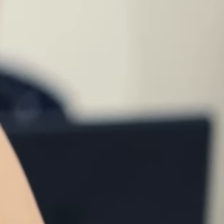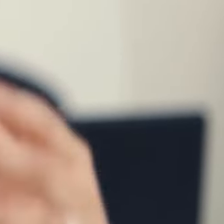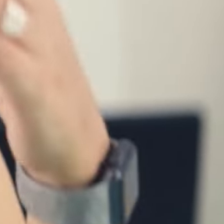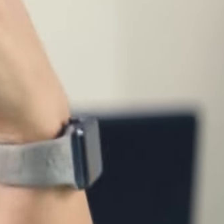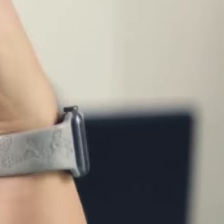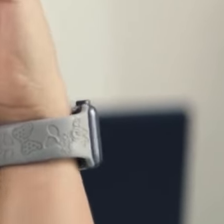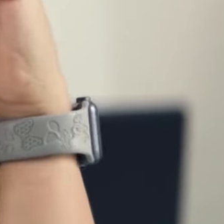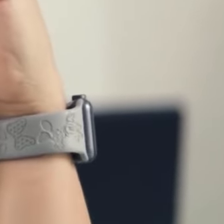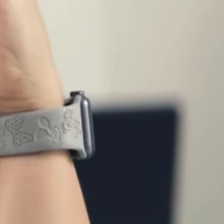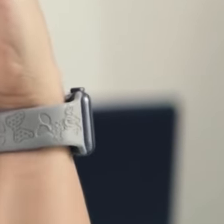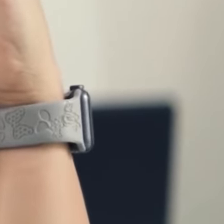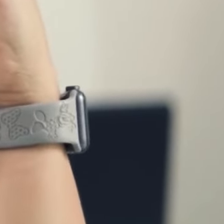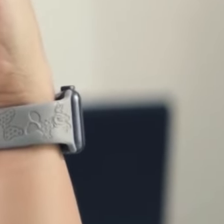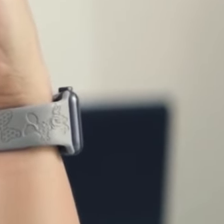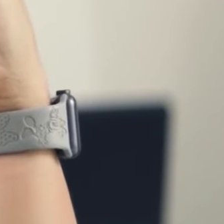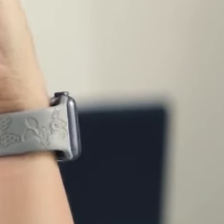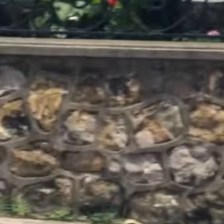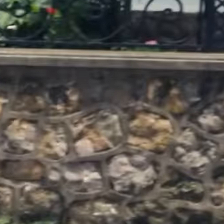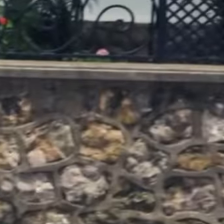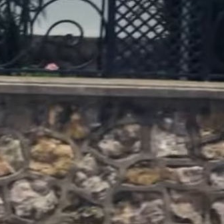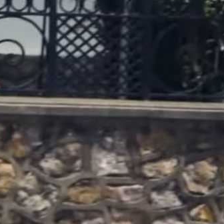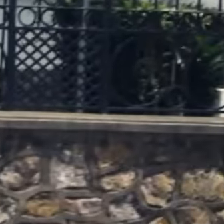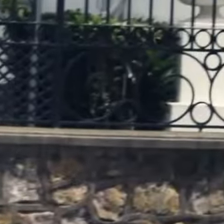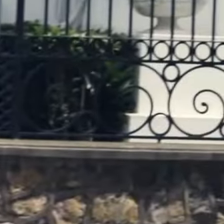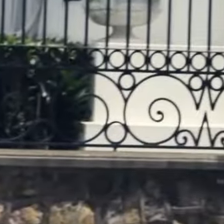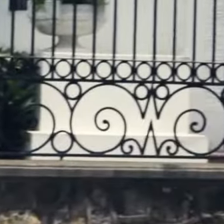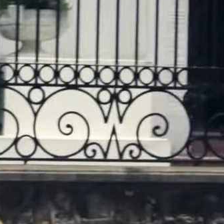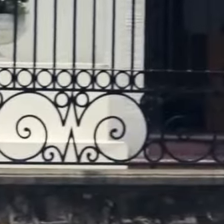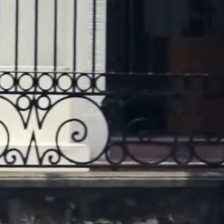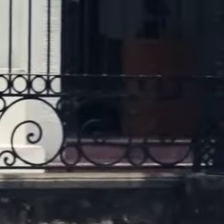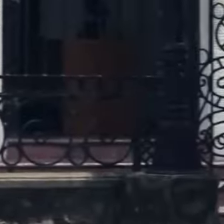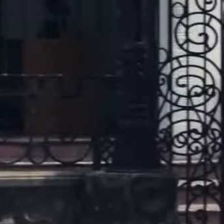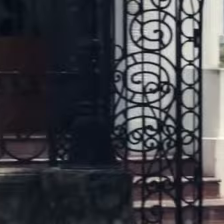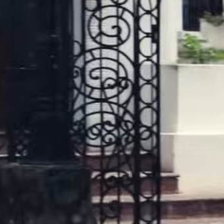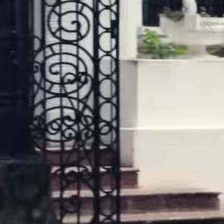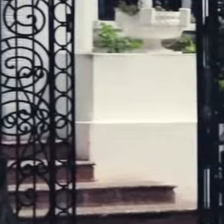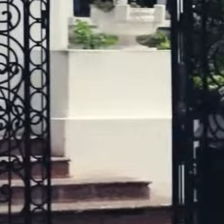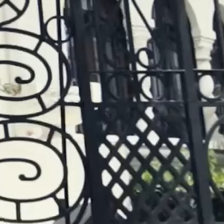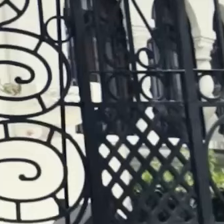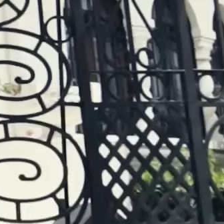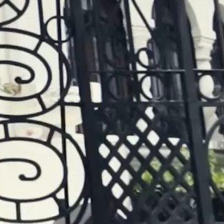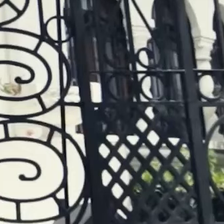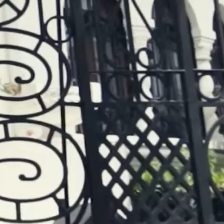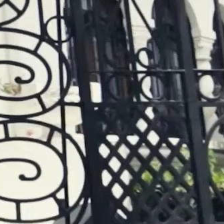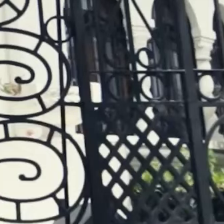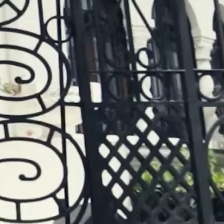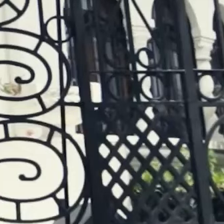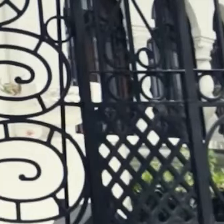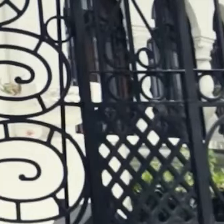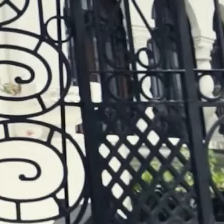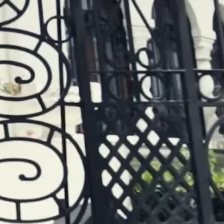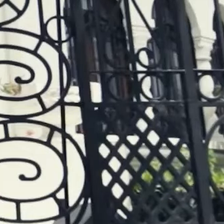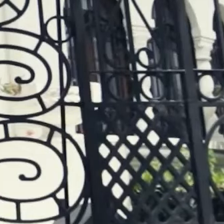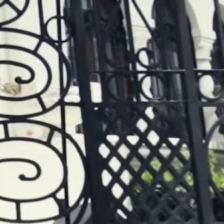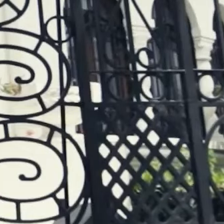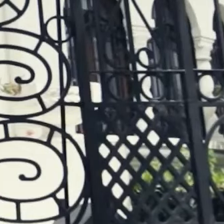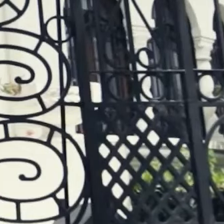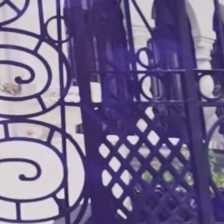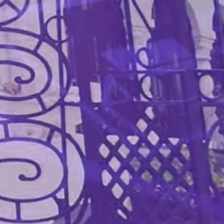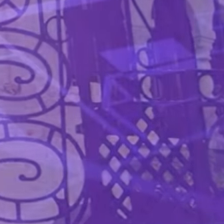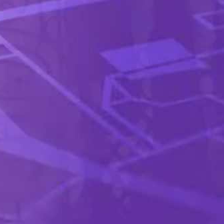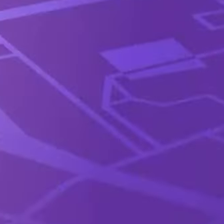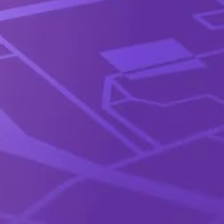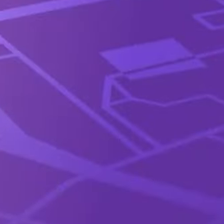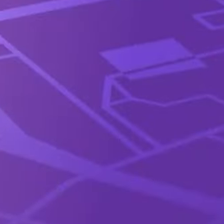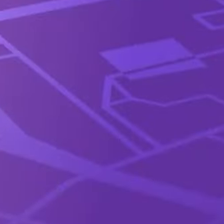¿Por qué me escribe esto? Existen puntos violeta donde puedes acudir y pedir apoyo. Encontralos